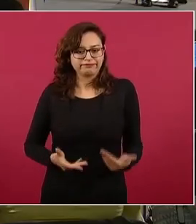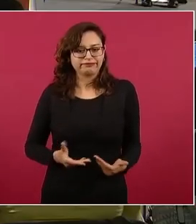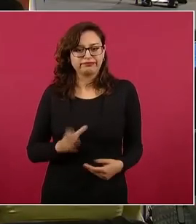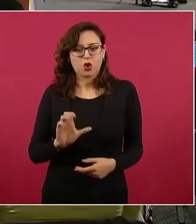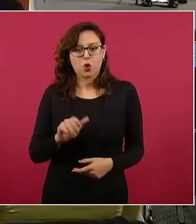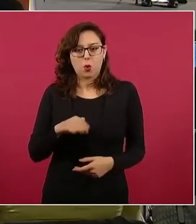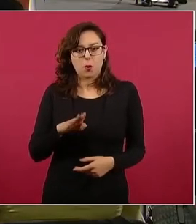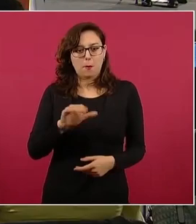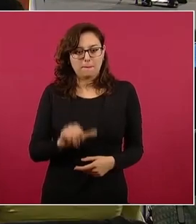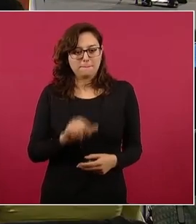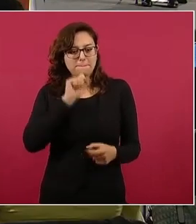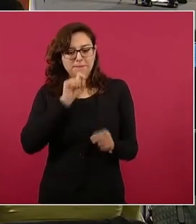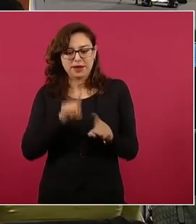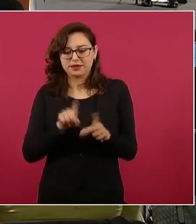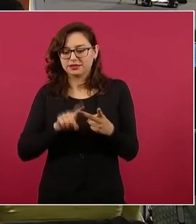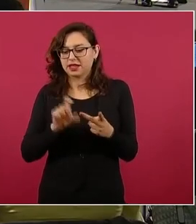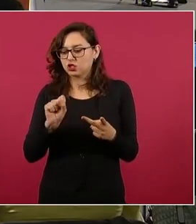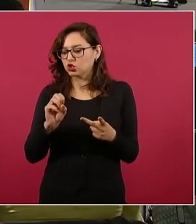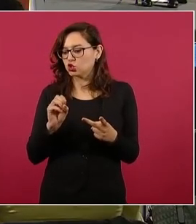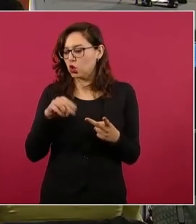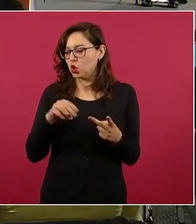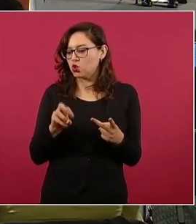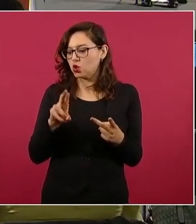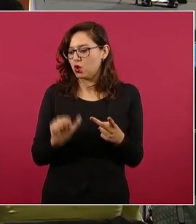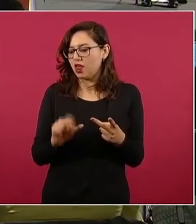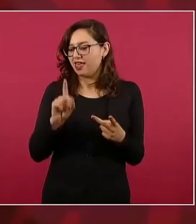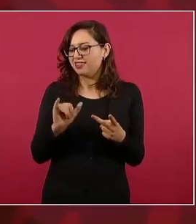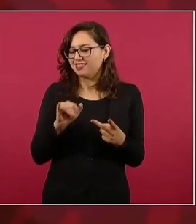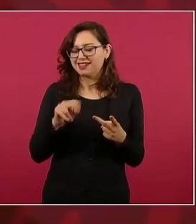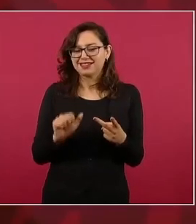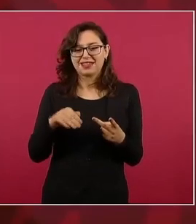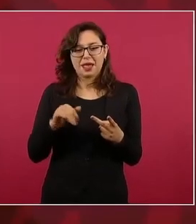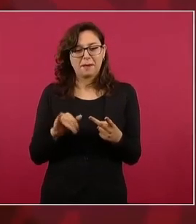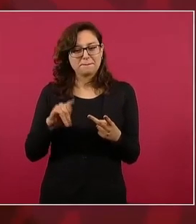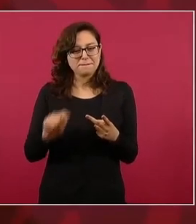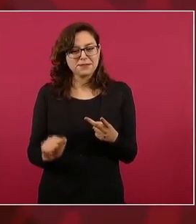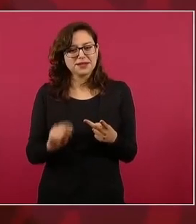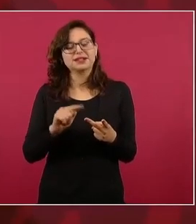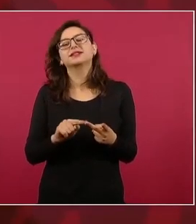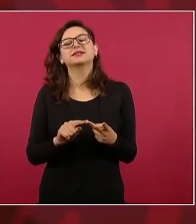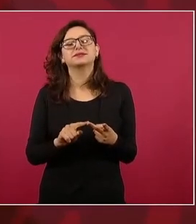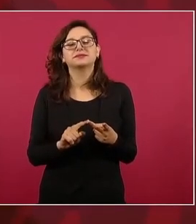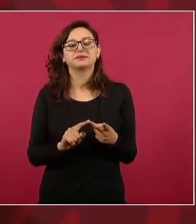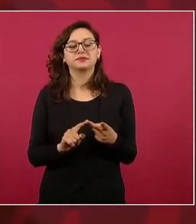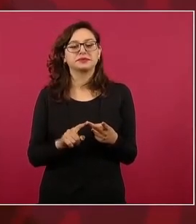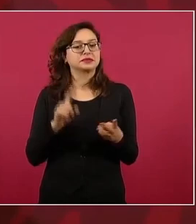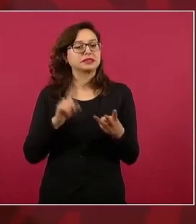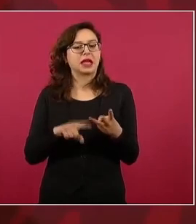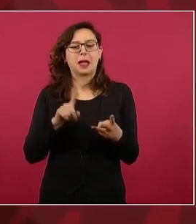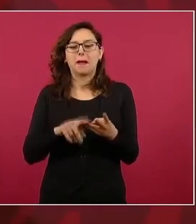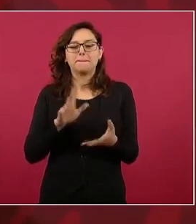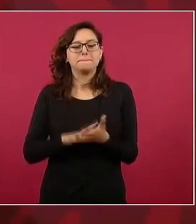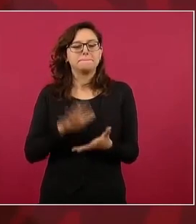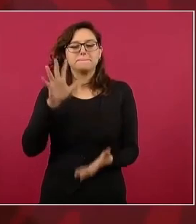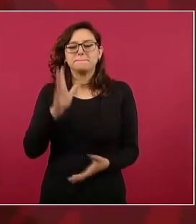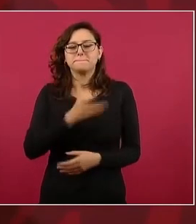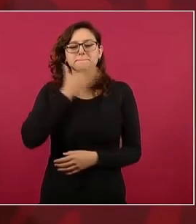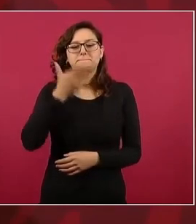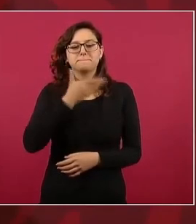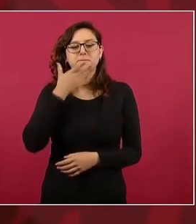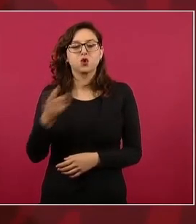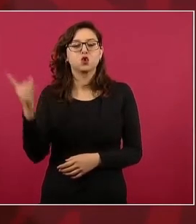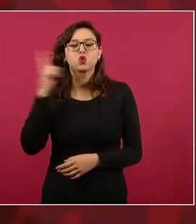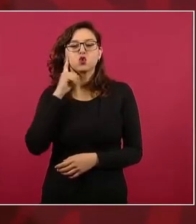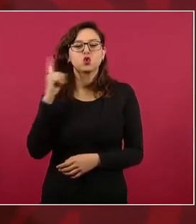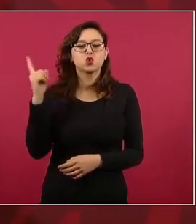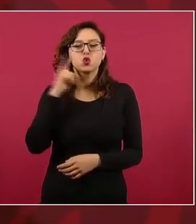la sonora dinamita la que más se escucha la que más se conoce